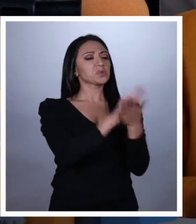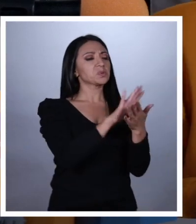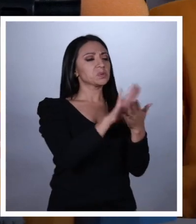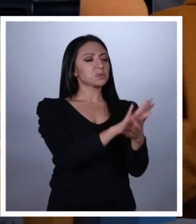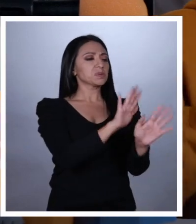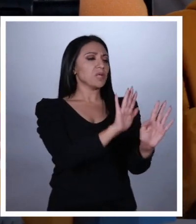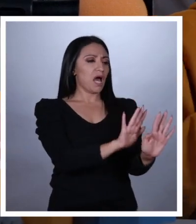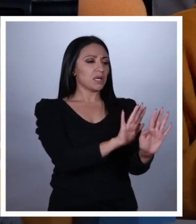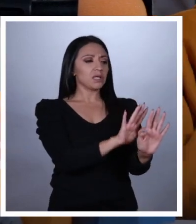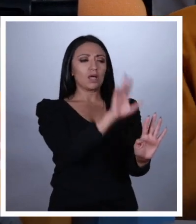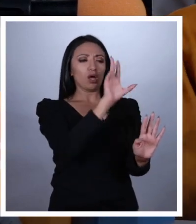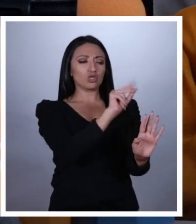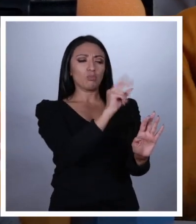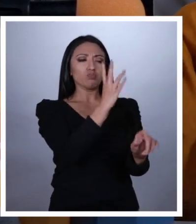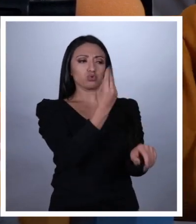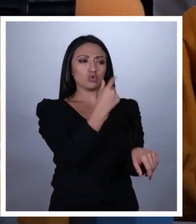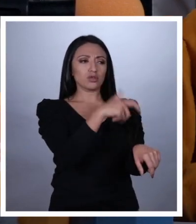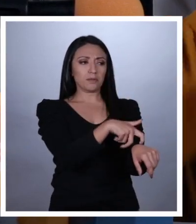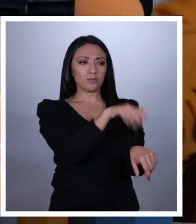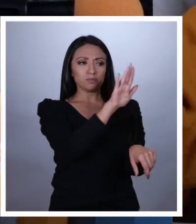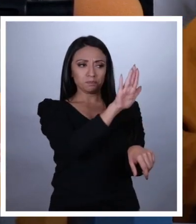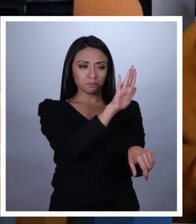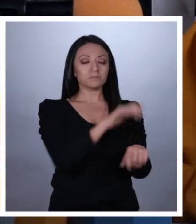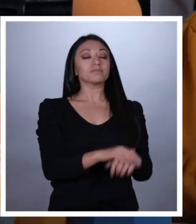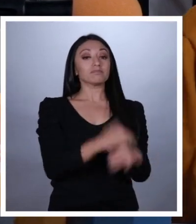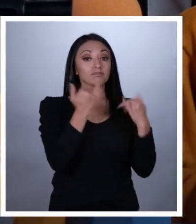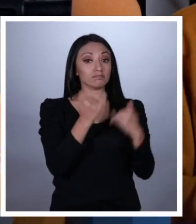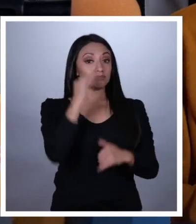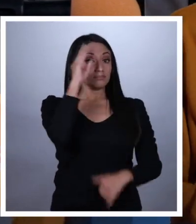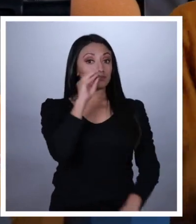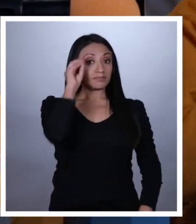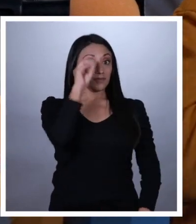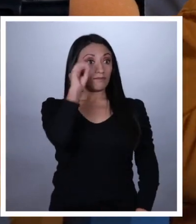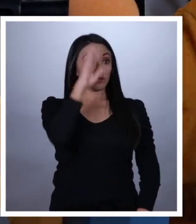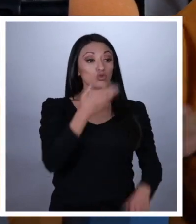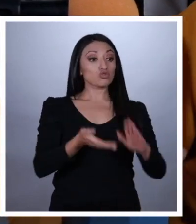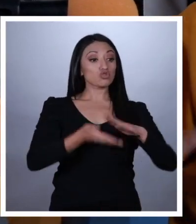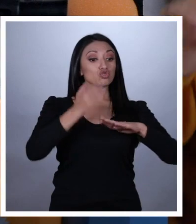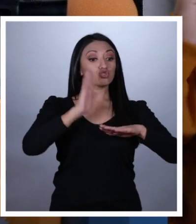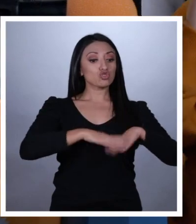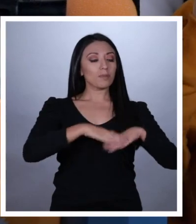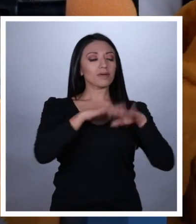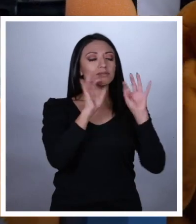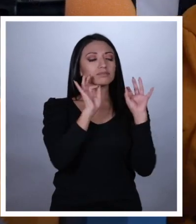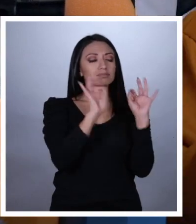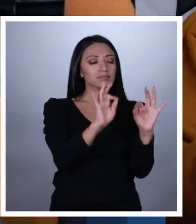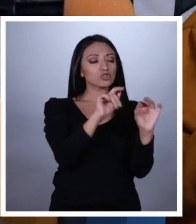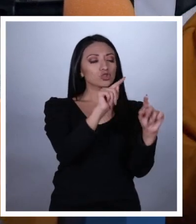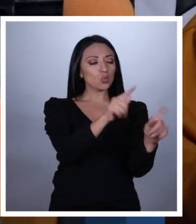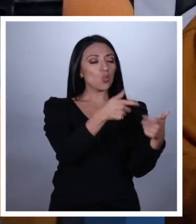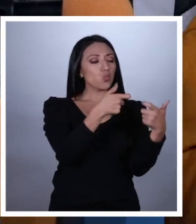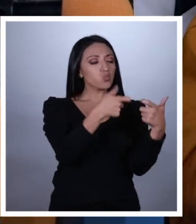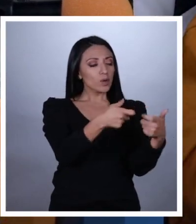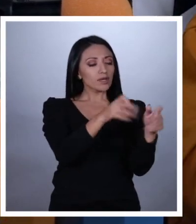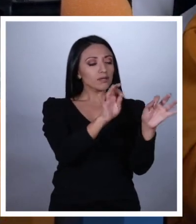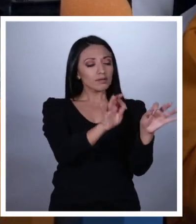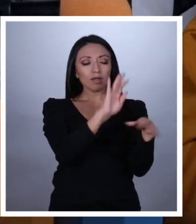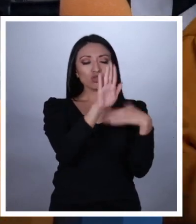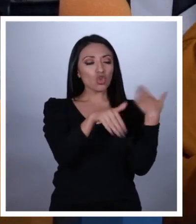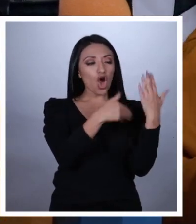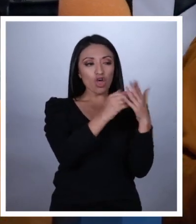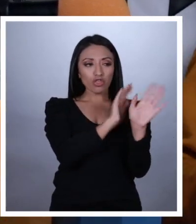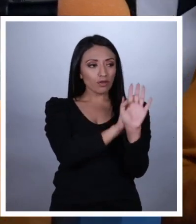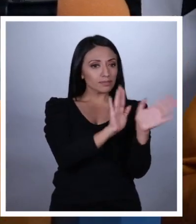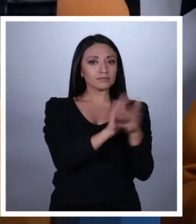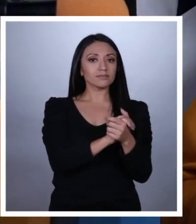Tranquila, que eso no va a ser por mucho tiempo. Que hoy el video va a ser sobre lo excelente que es absolutamente